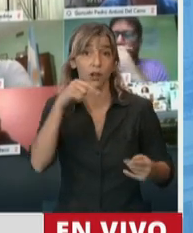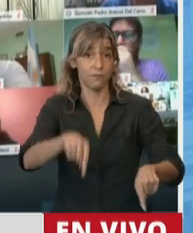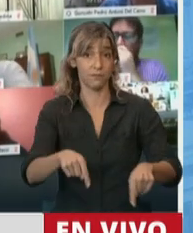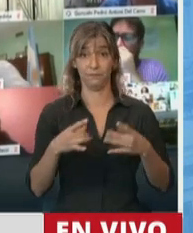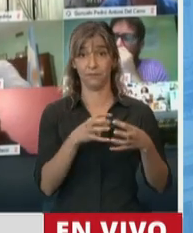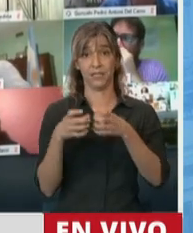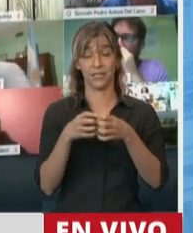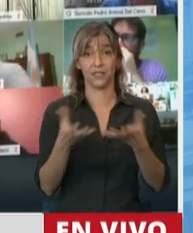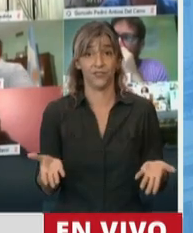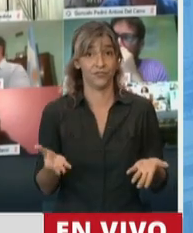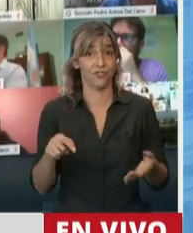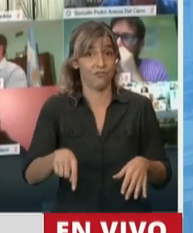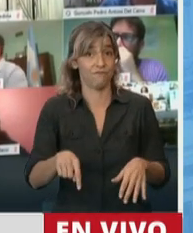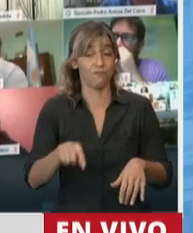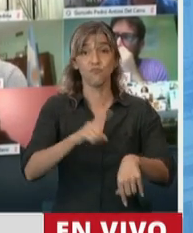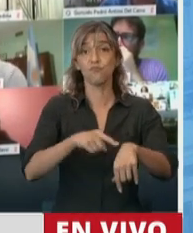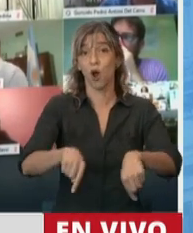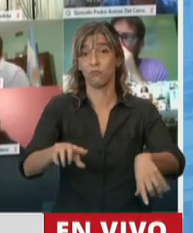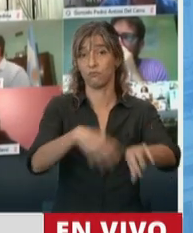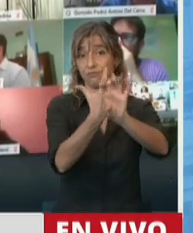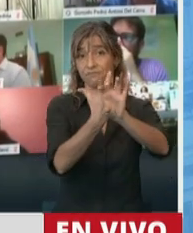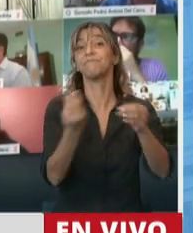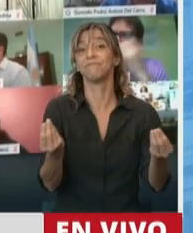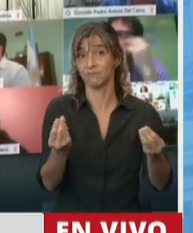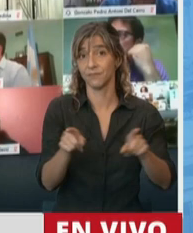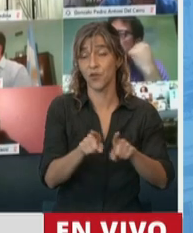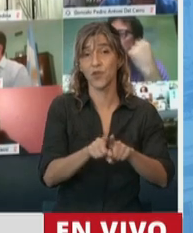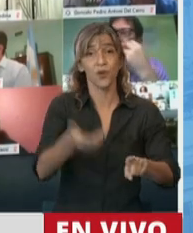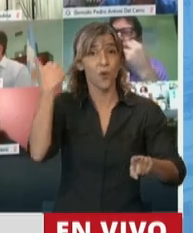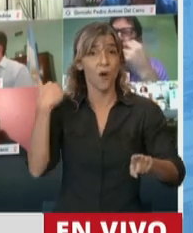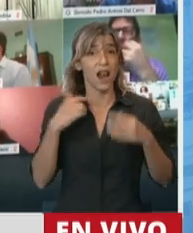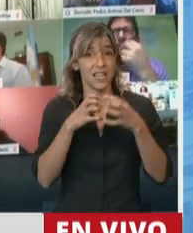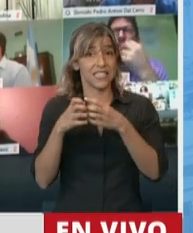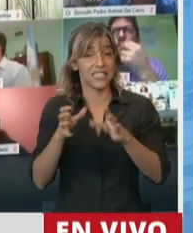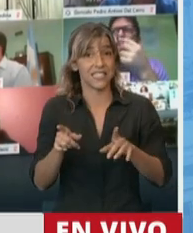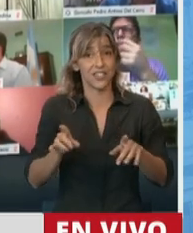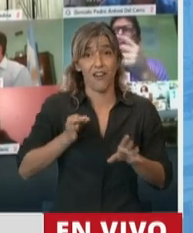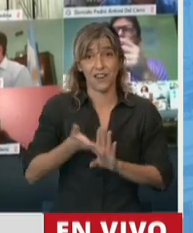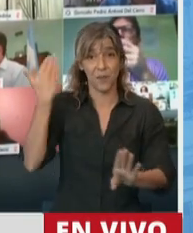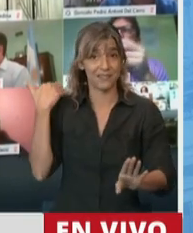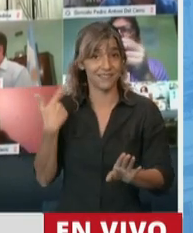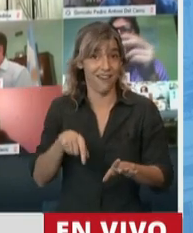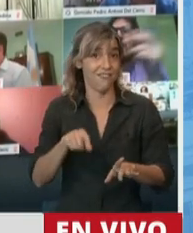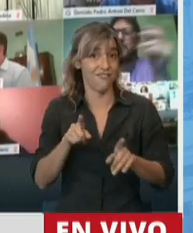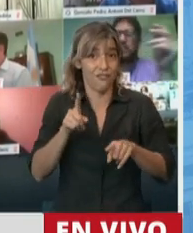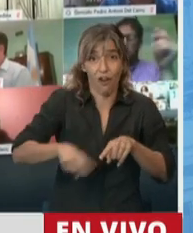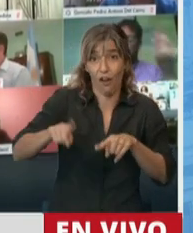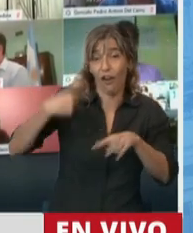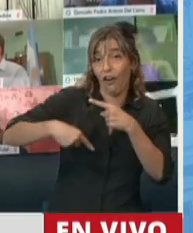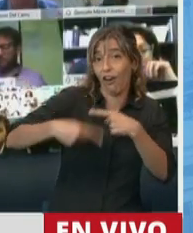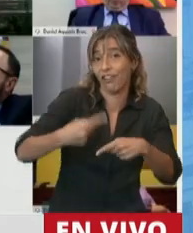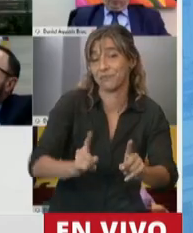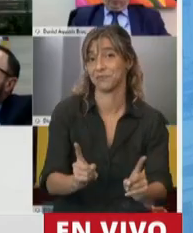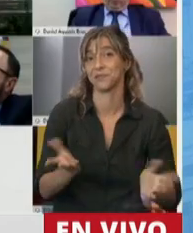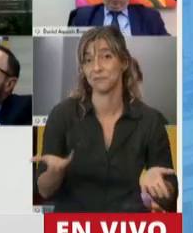sesionando. En este momento estar igualando la cantidad de sesiones que habíamos tenido todo el año pasado en la gestión anterior. Y